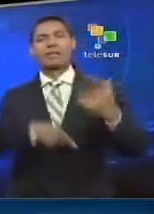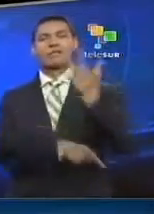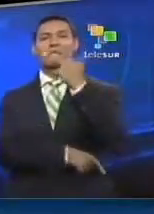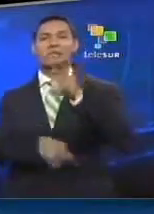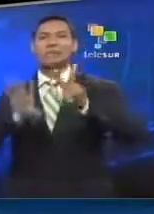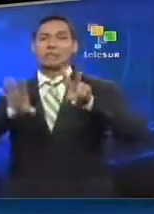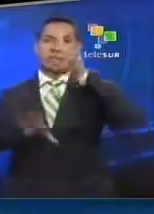37 años.